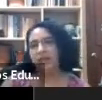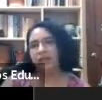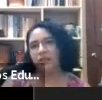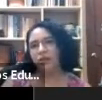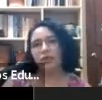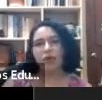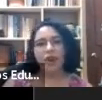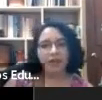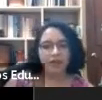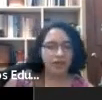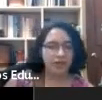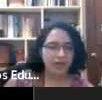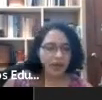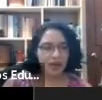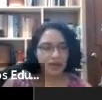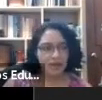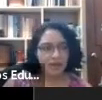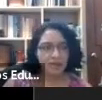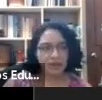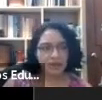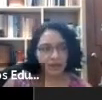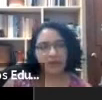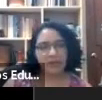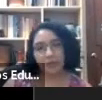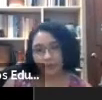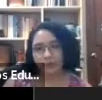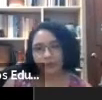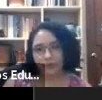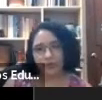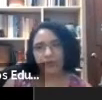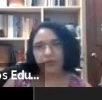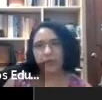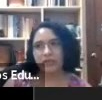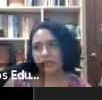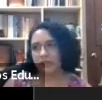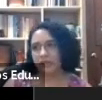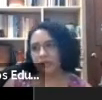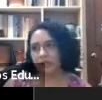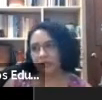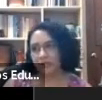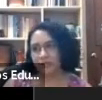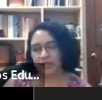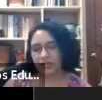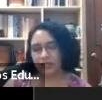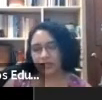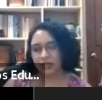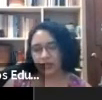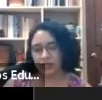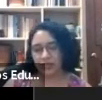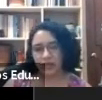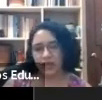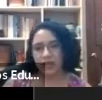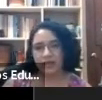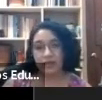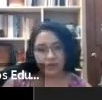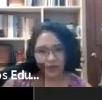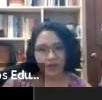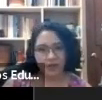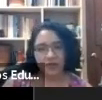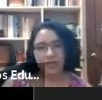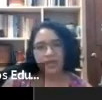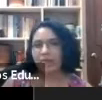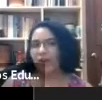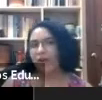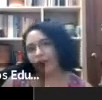aportar. Entonces, bueno, por un lado sería, eh, la pregunta, ¿no? Justamente, ¿cuáles han sido estas barreras que has tenido que,